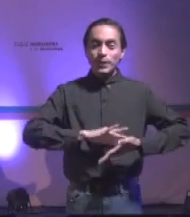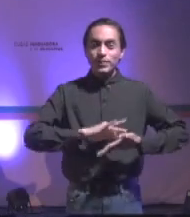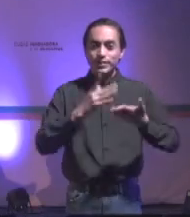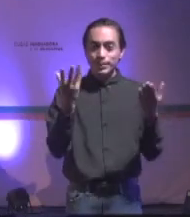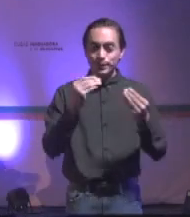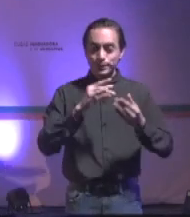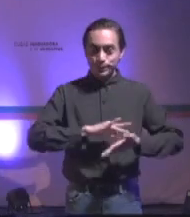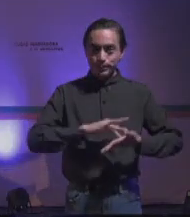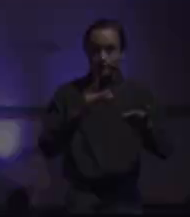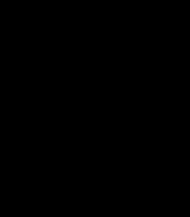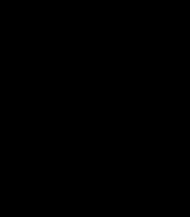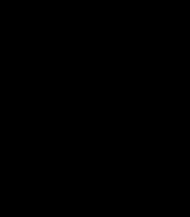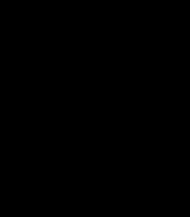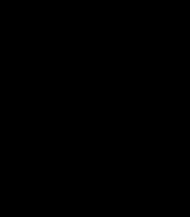gracias. Un aplauso.